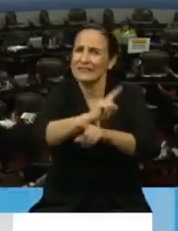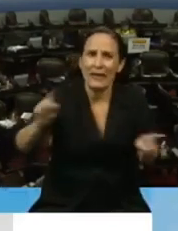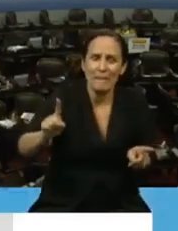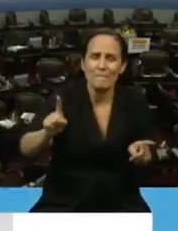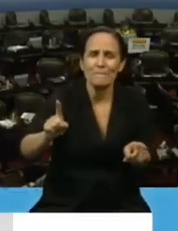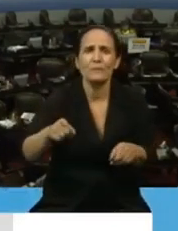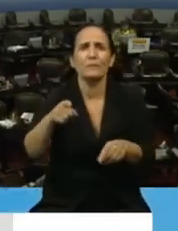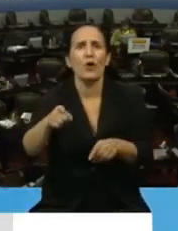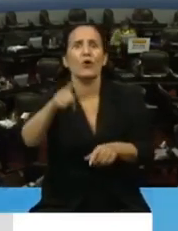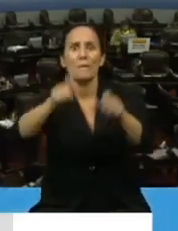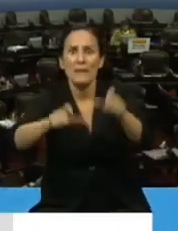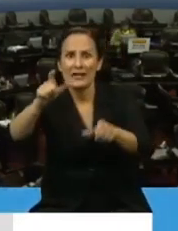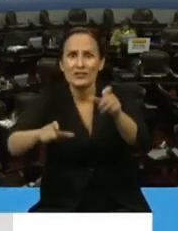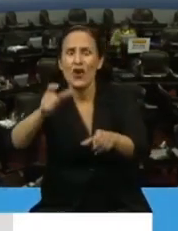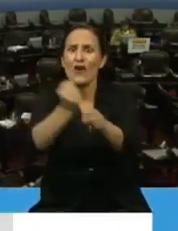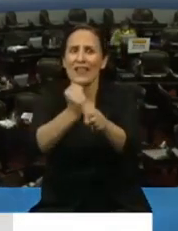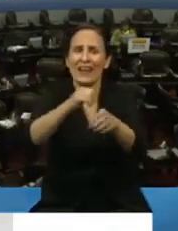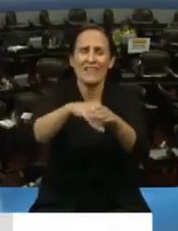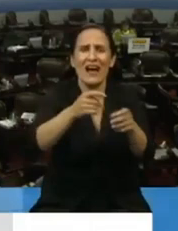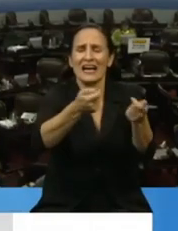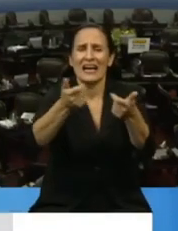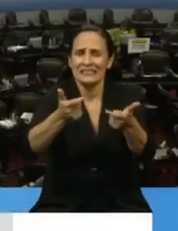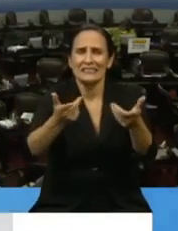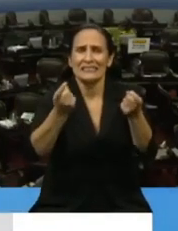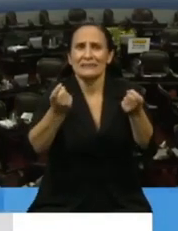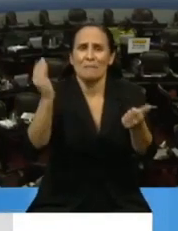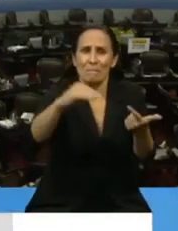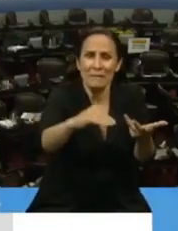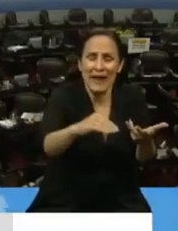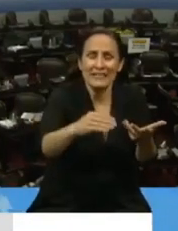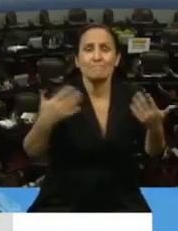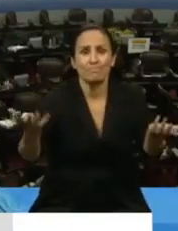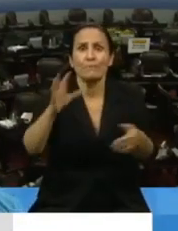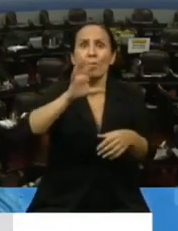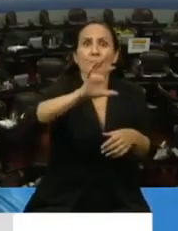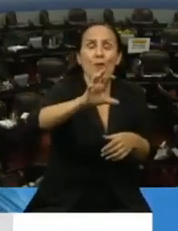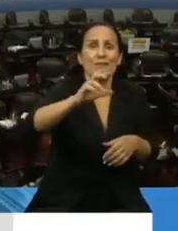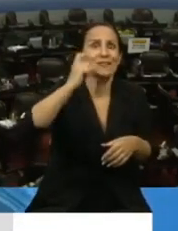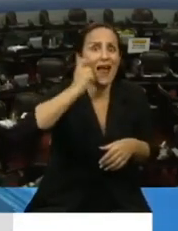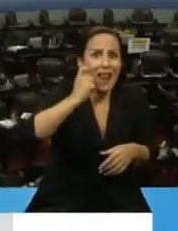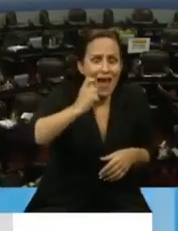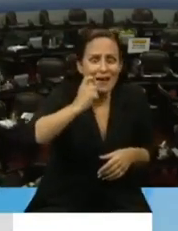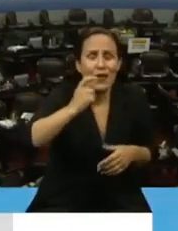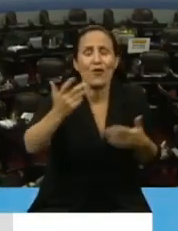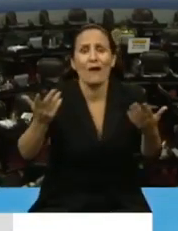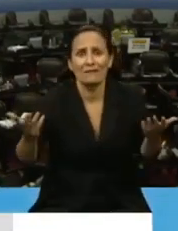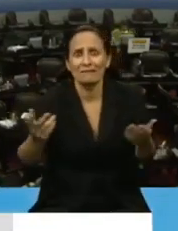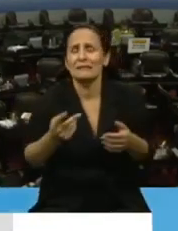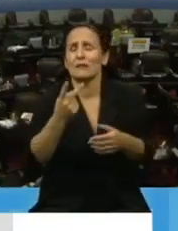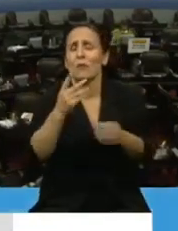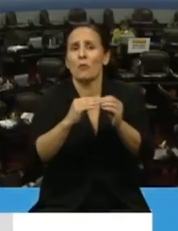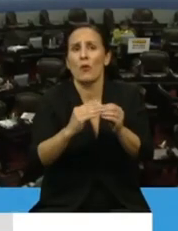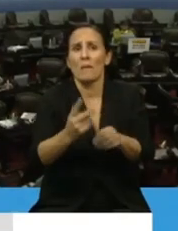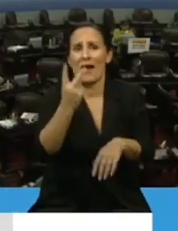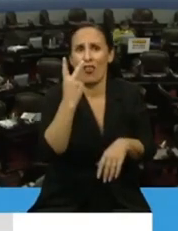de personal. El sistema de salud de la provincia de La Rioja ha tenido que enfrentar en este momento dos grandes problemas.